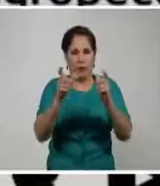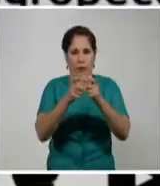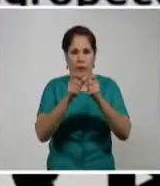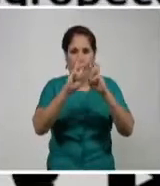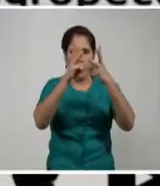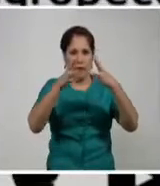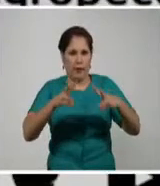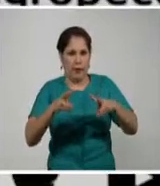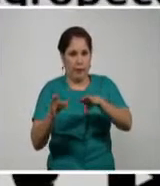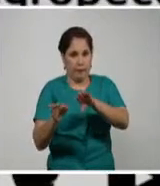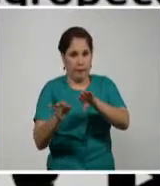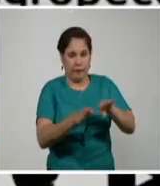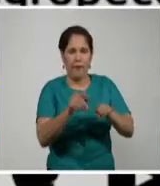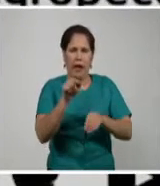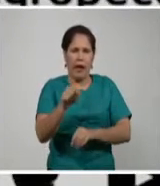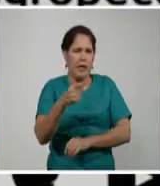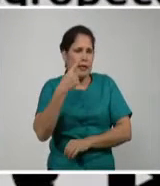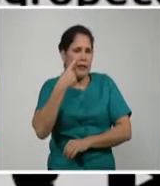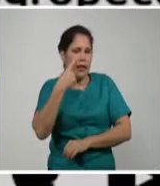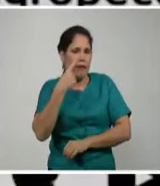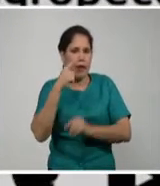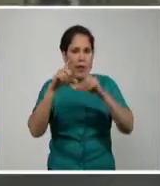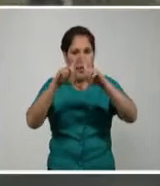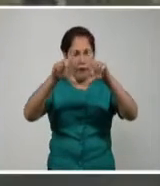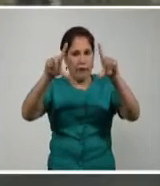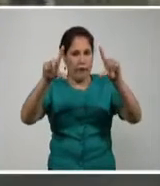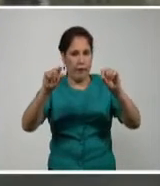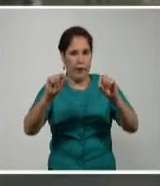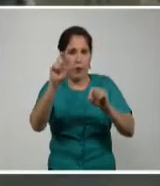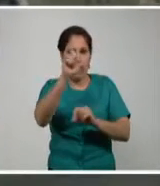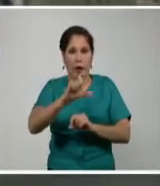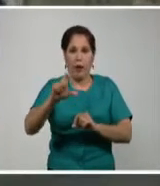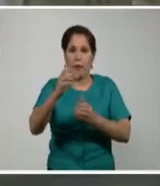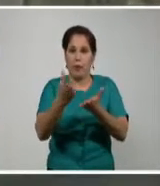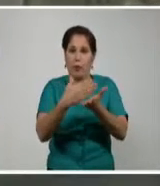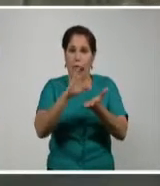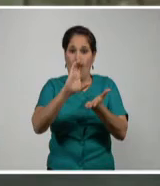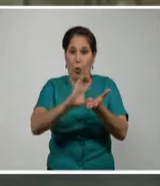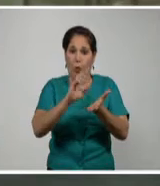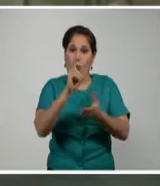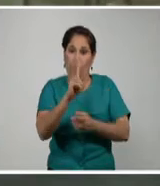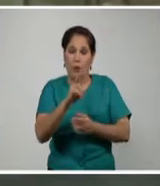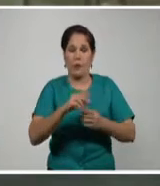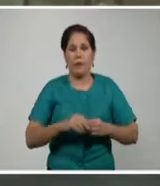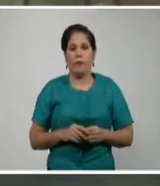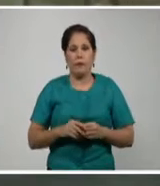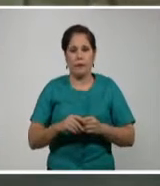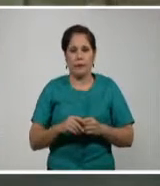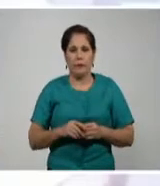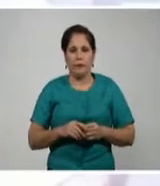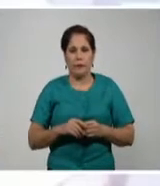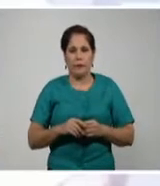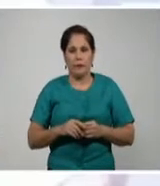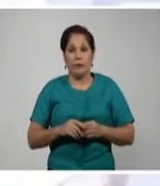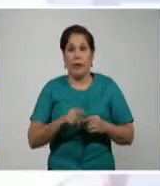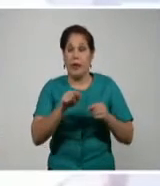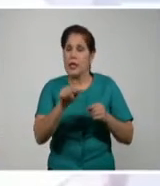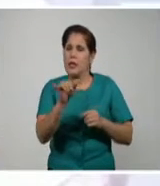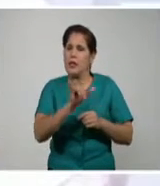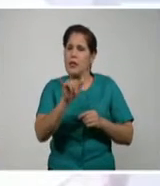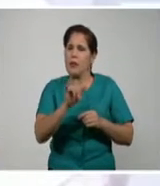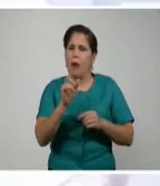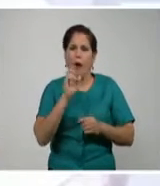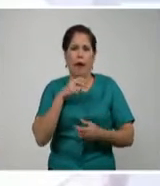Durante el encuentro se presentaron fragmentos del capítulo 2 de la serie norteamericana, The World with Cuba, así como las